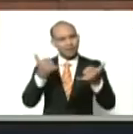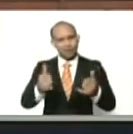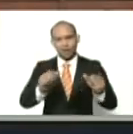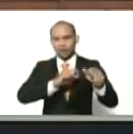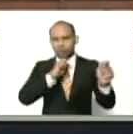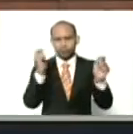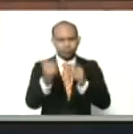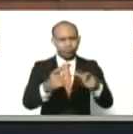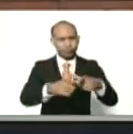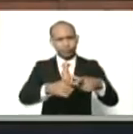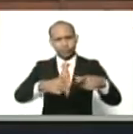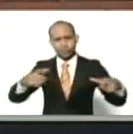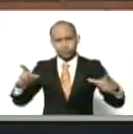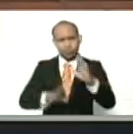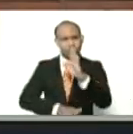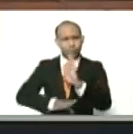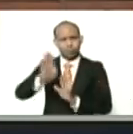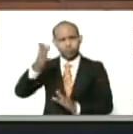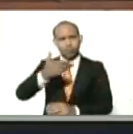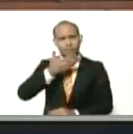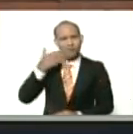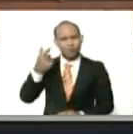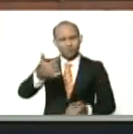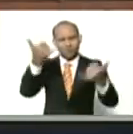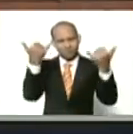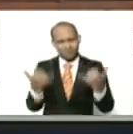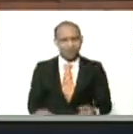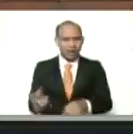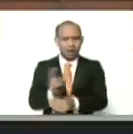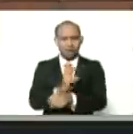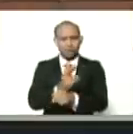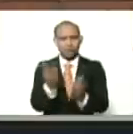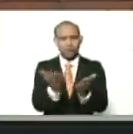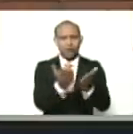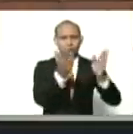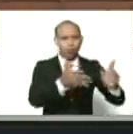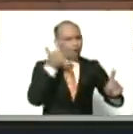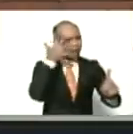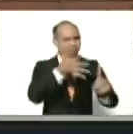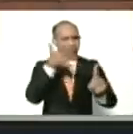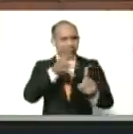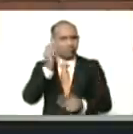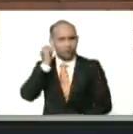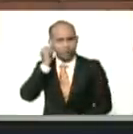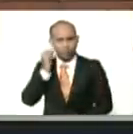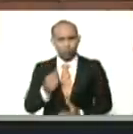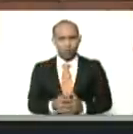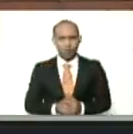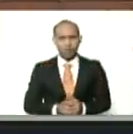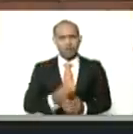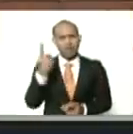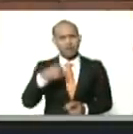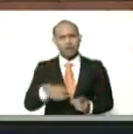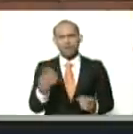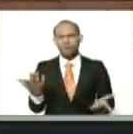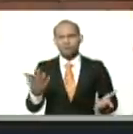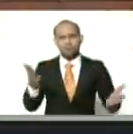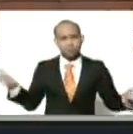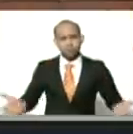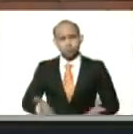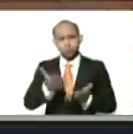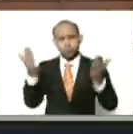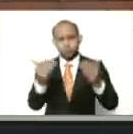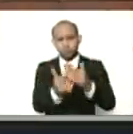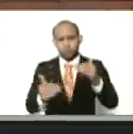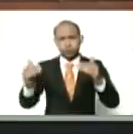ampliarlas, a mejorarlas, pero eso tiene que ser, ya, la escuela de formación feminista, Argelia Laya, tiene que agarrar impulso,